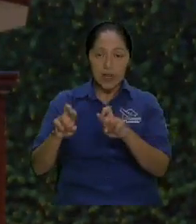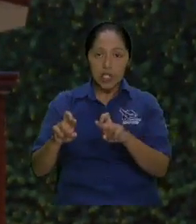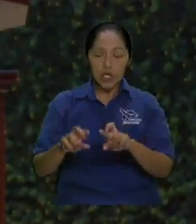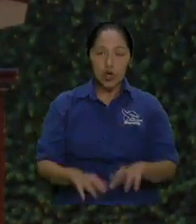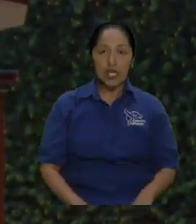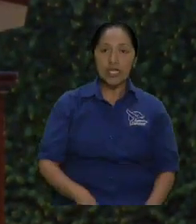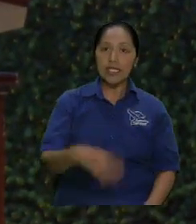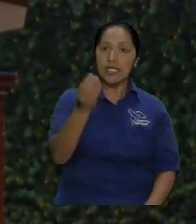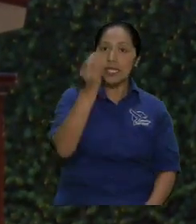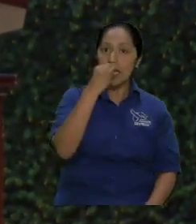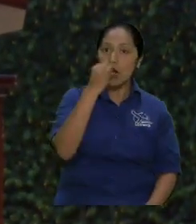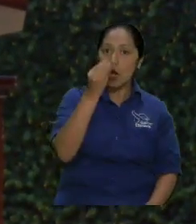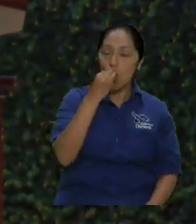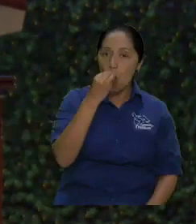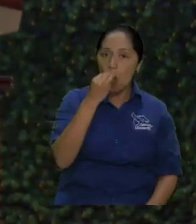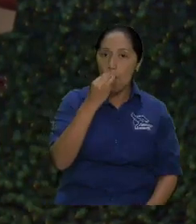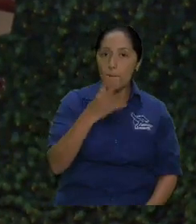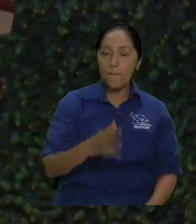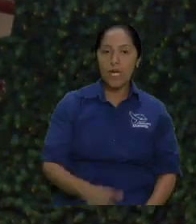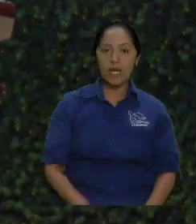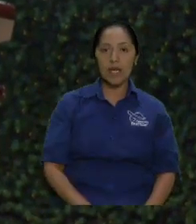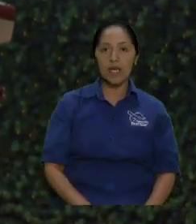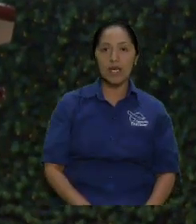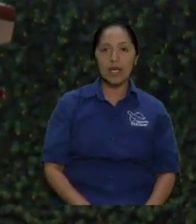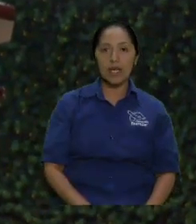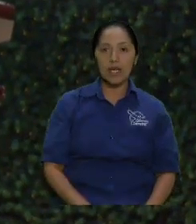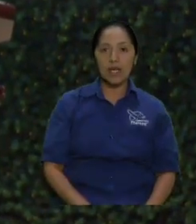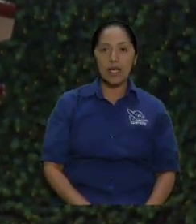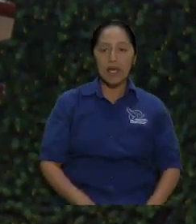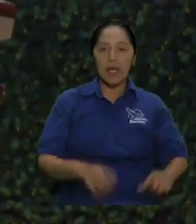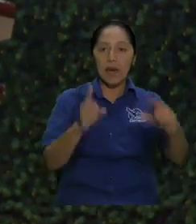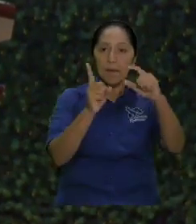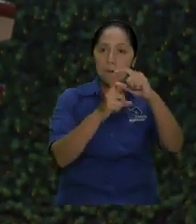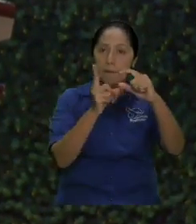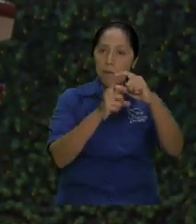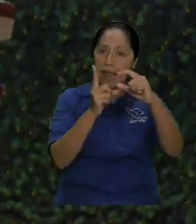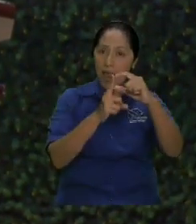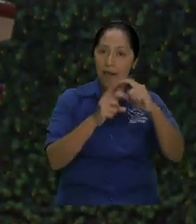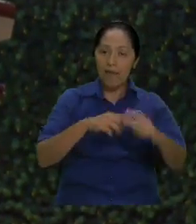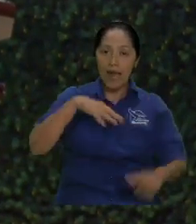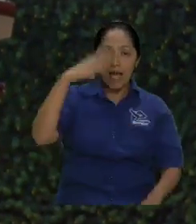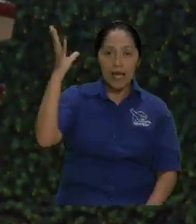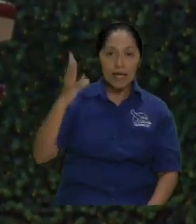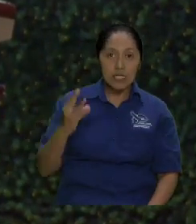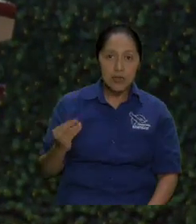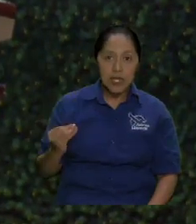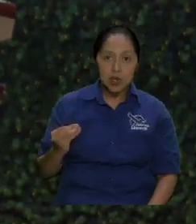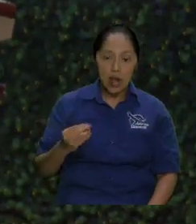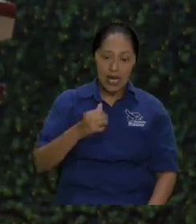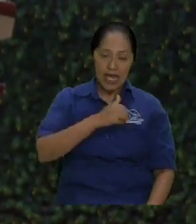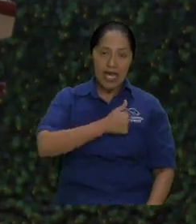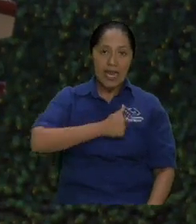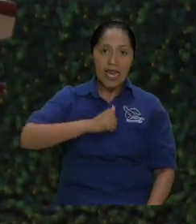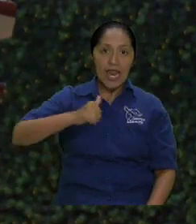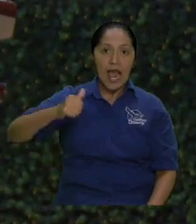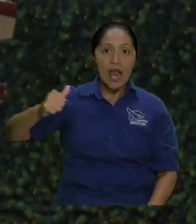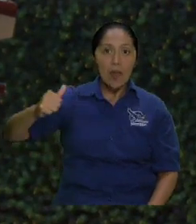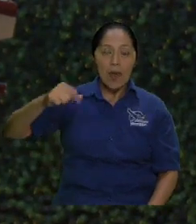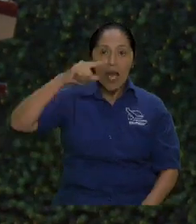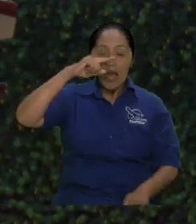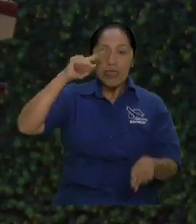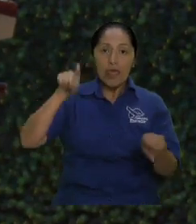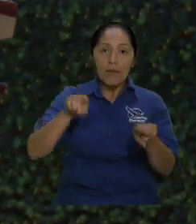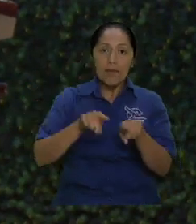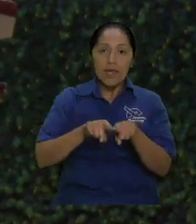Entonces esa es la pregunta del millón de dólares es ¿será que la cristiandad se está deleitando en la abundancia de lo que Dios quiere